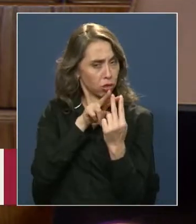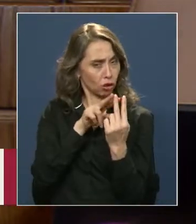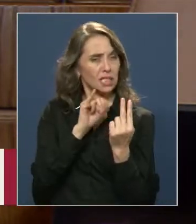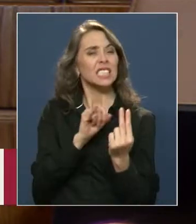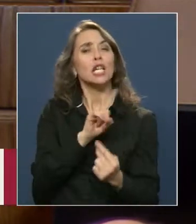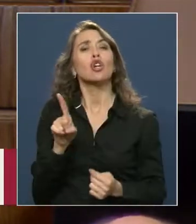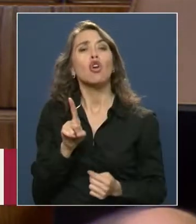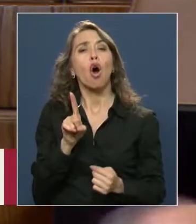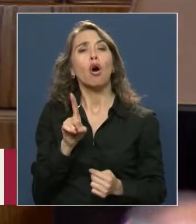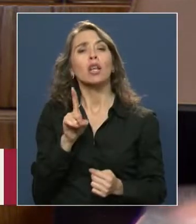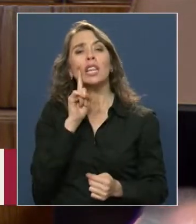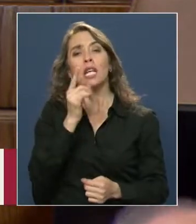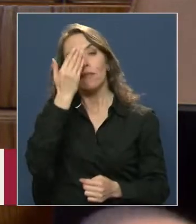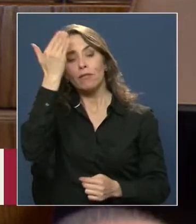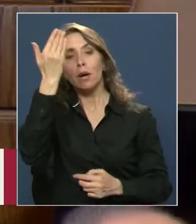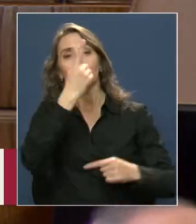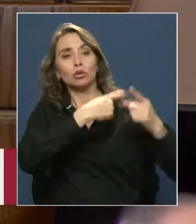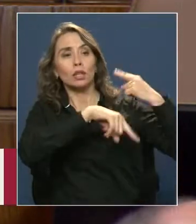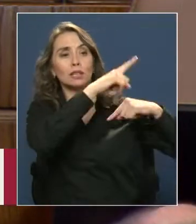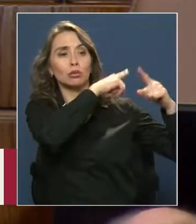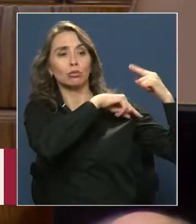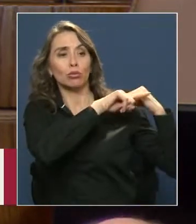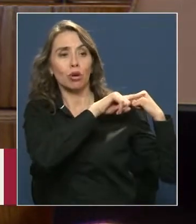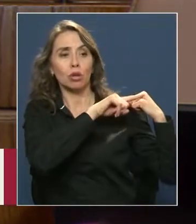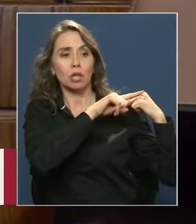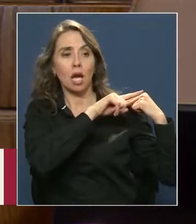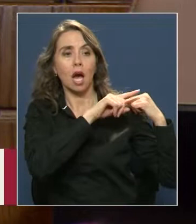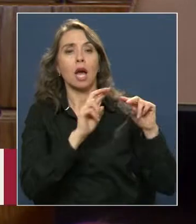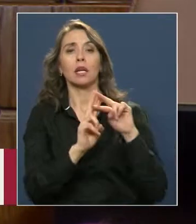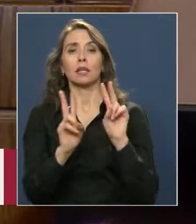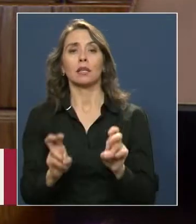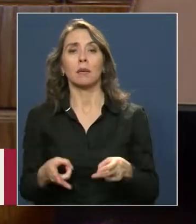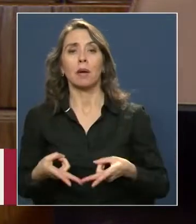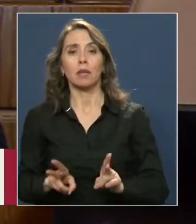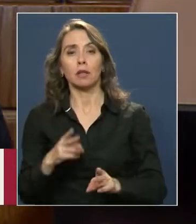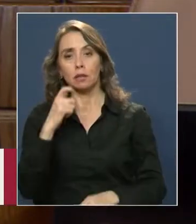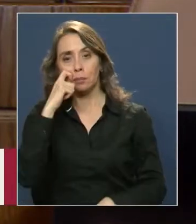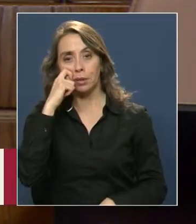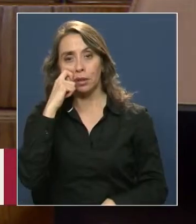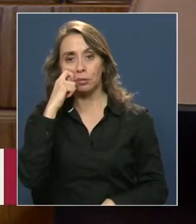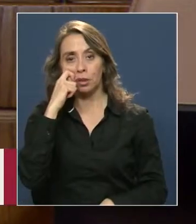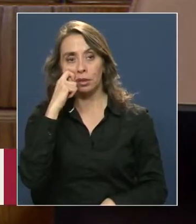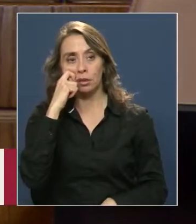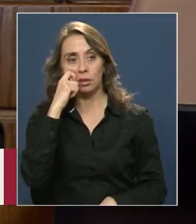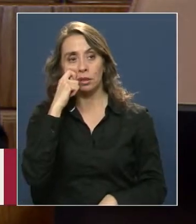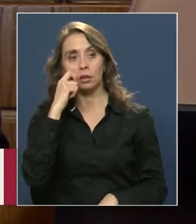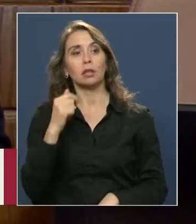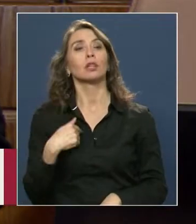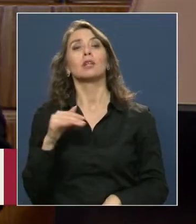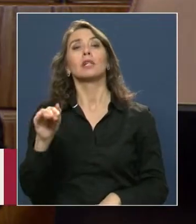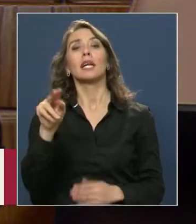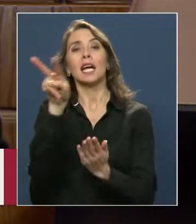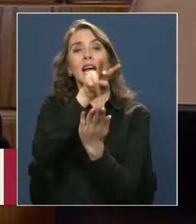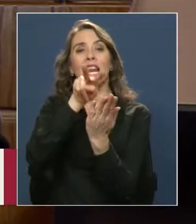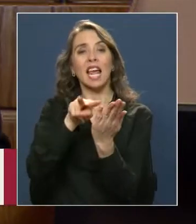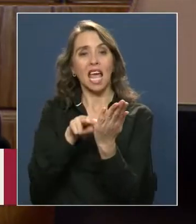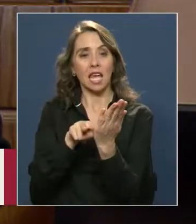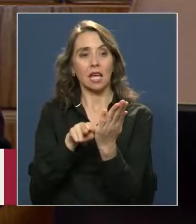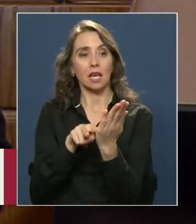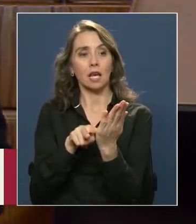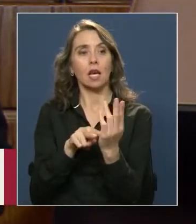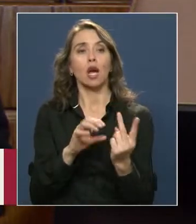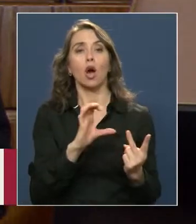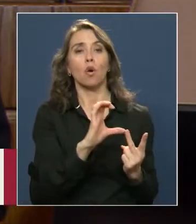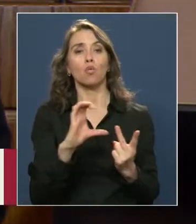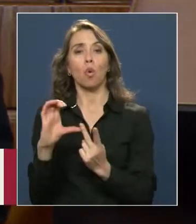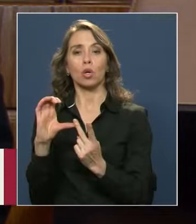una reconocida trayectoria en materia de derechos humanos. Y para ello los invito a leer en detalle los